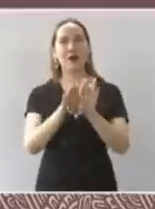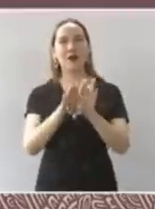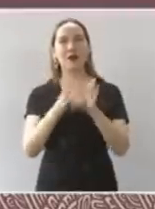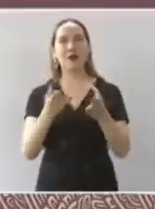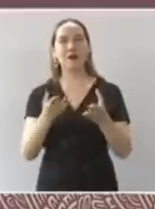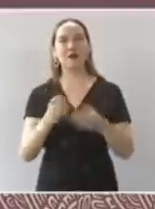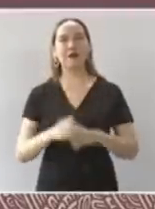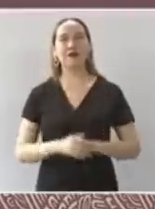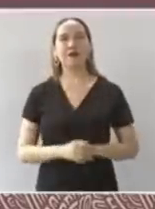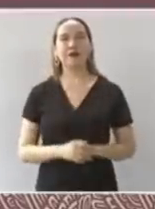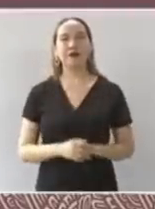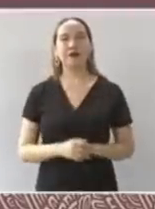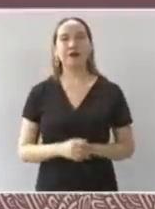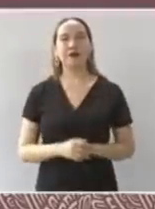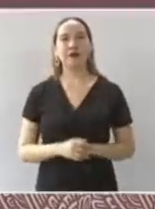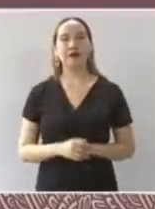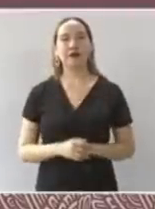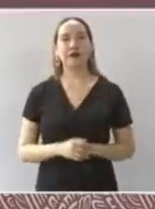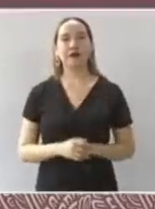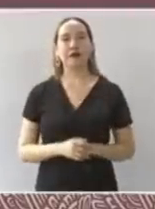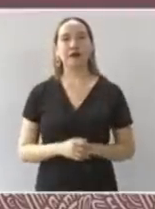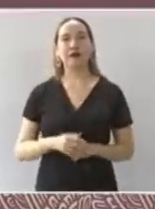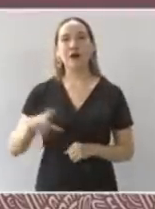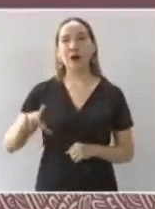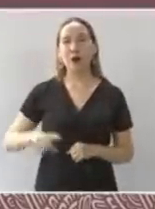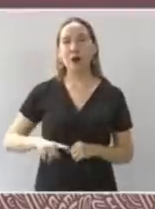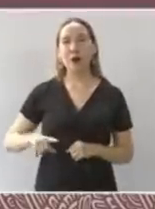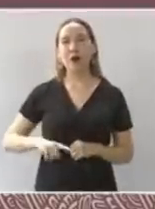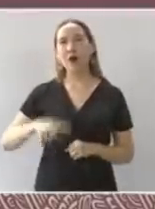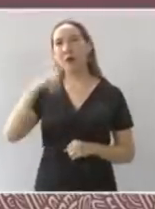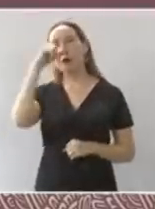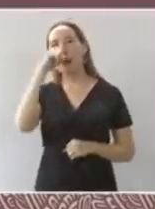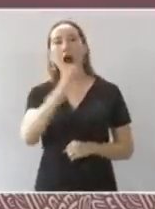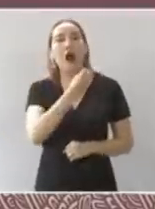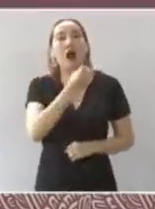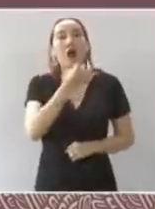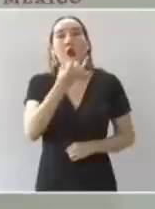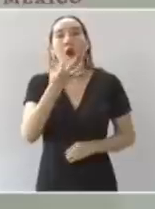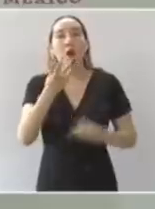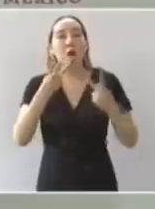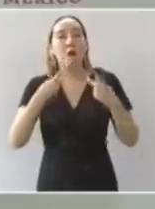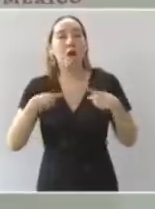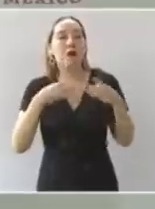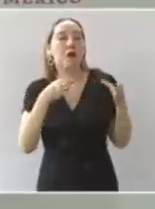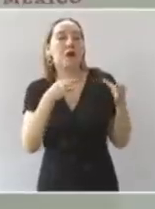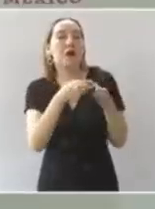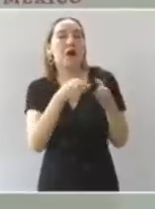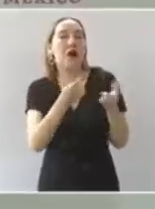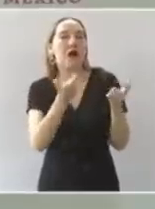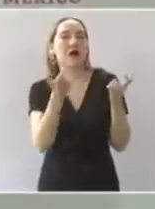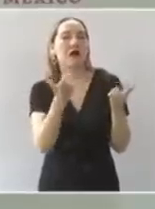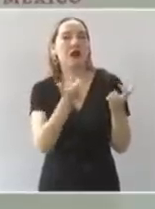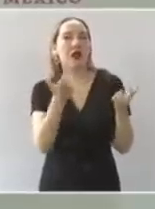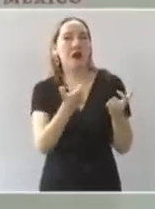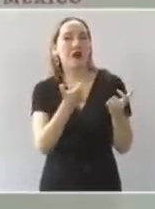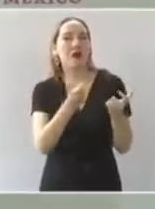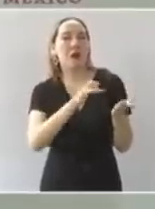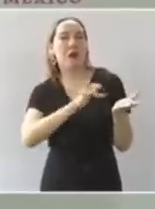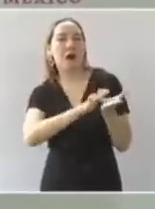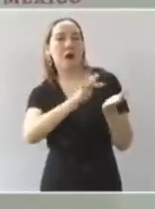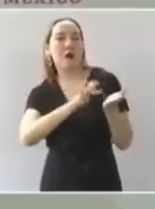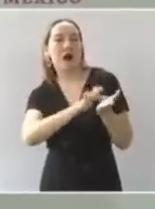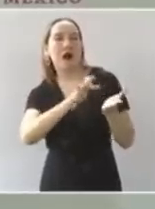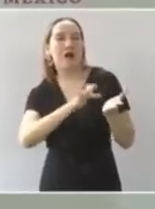que es el gobierno de la minoría, gobierno de los ricos. Entonces, era